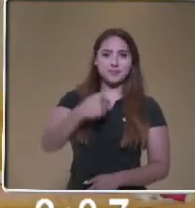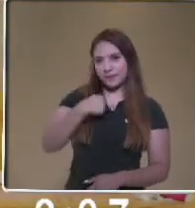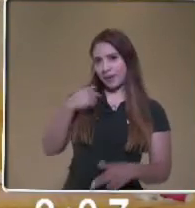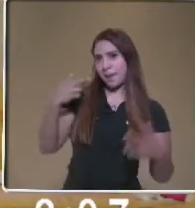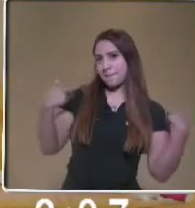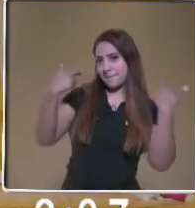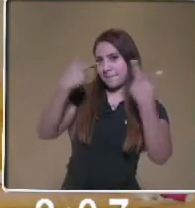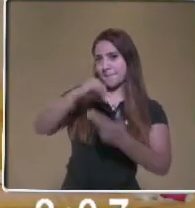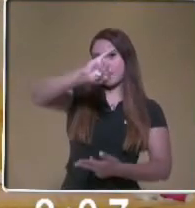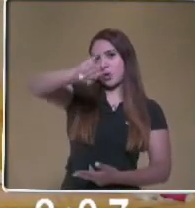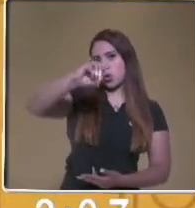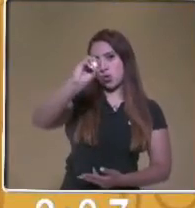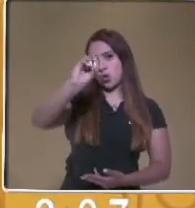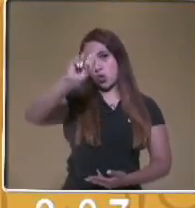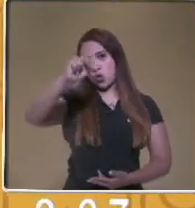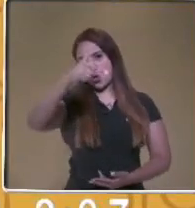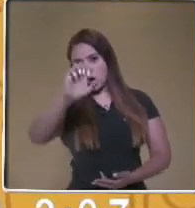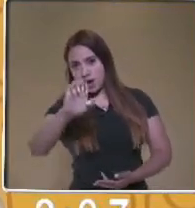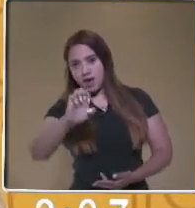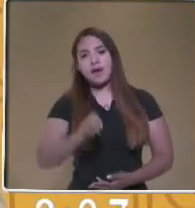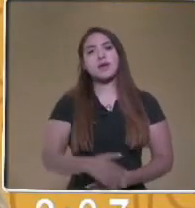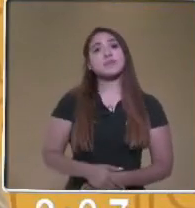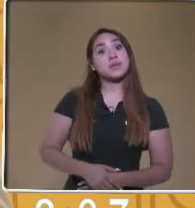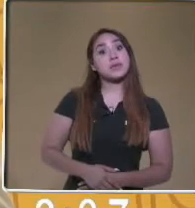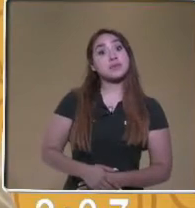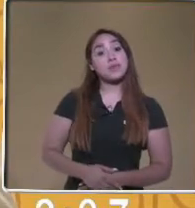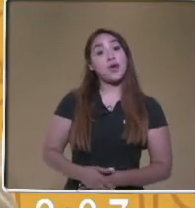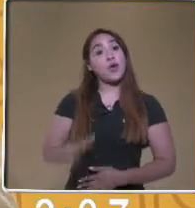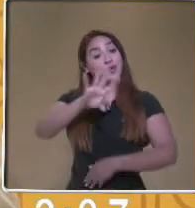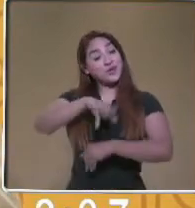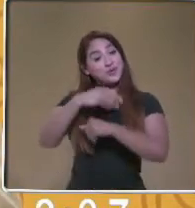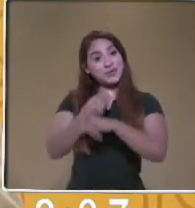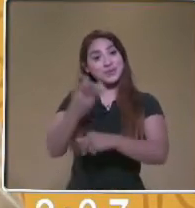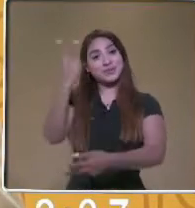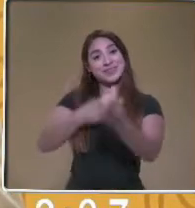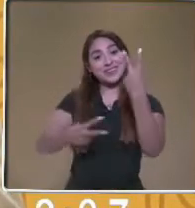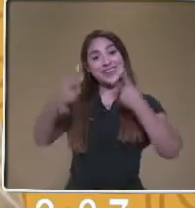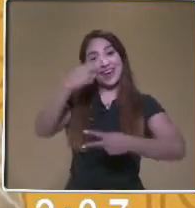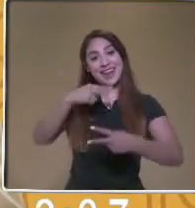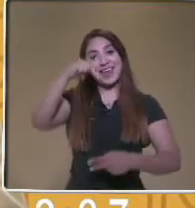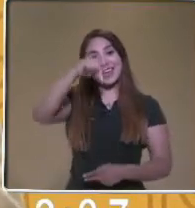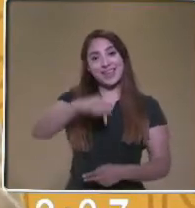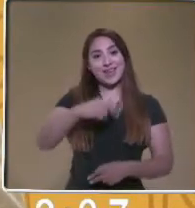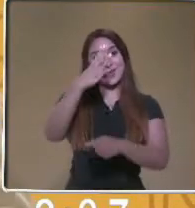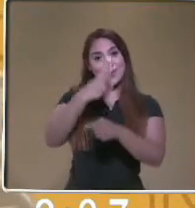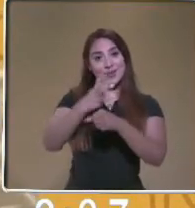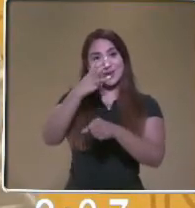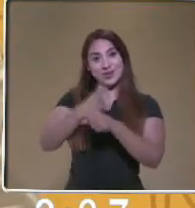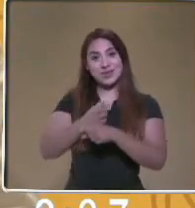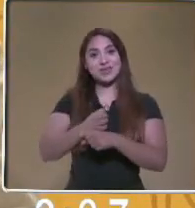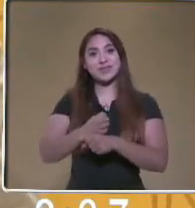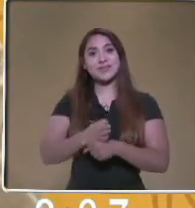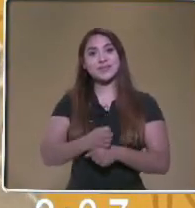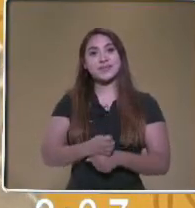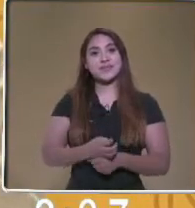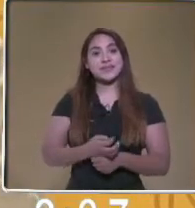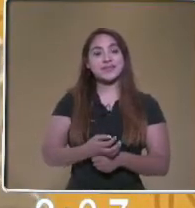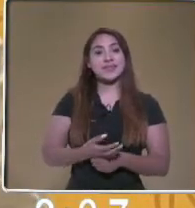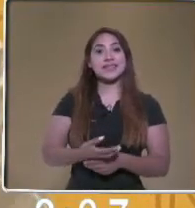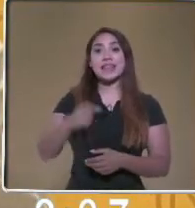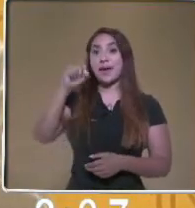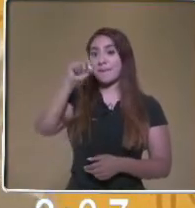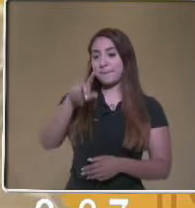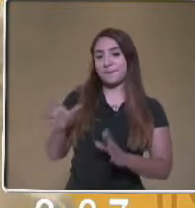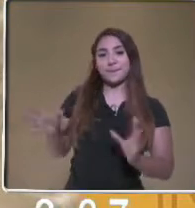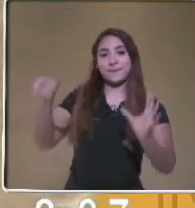Castillo. Y es un placer tenerlos nuevamente en su clase de cuarto grado de primaria a partir de lo visto en Aprende